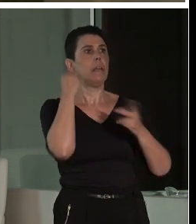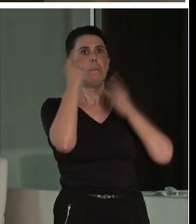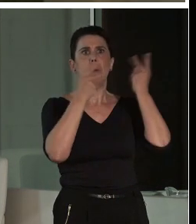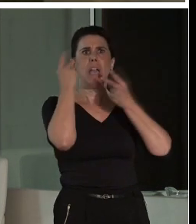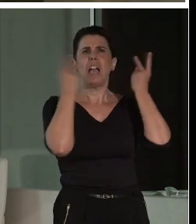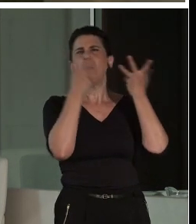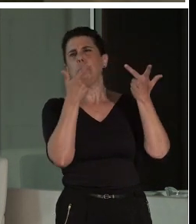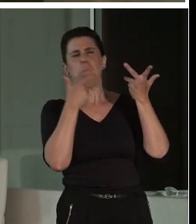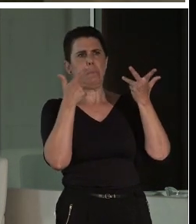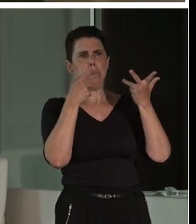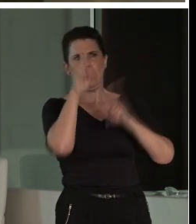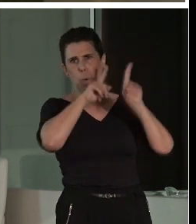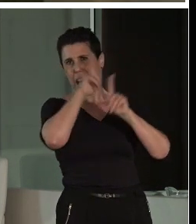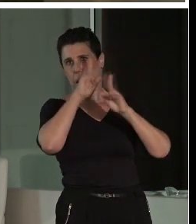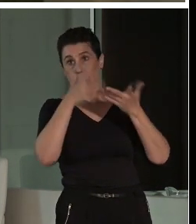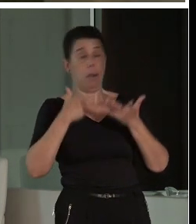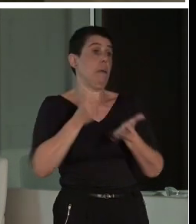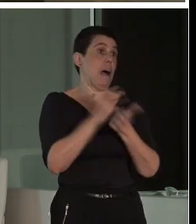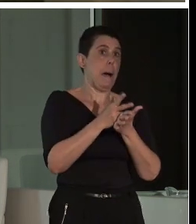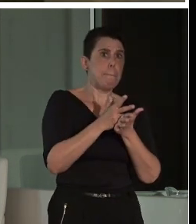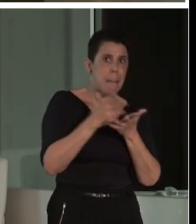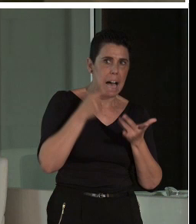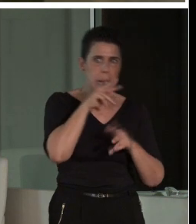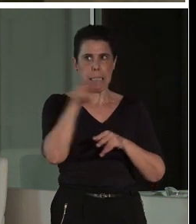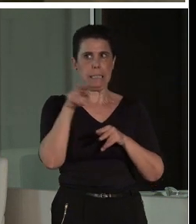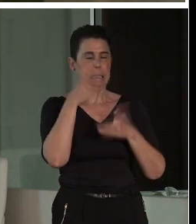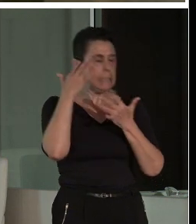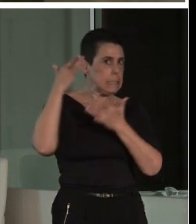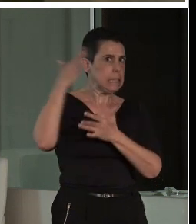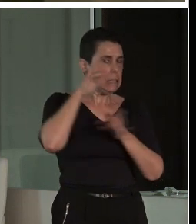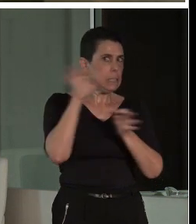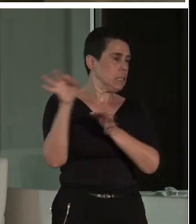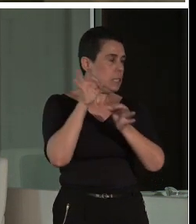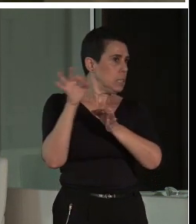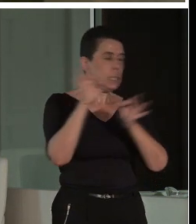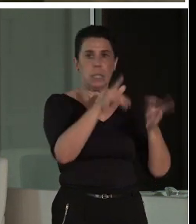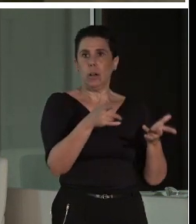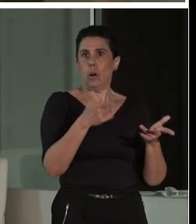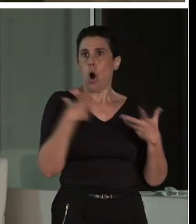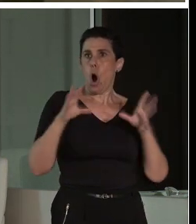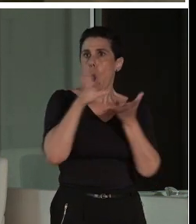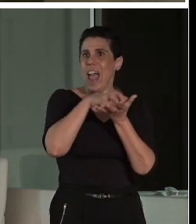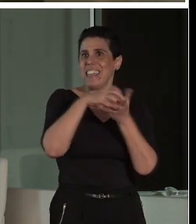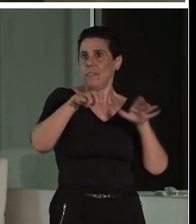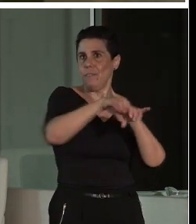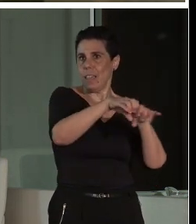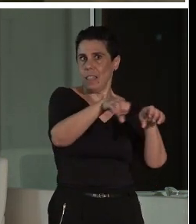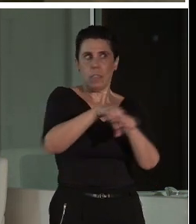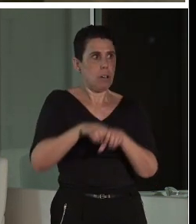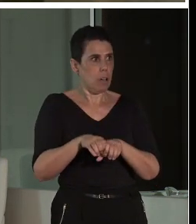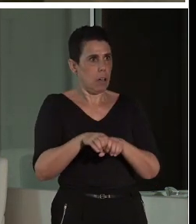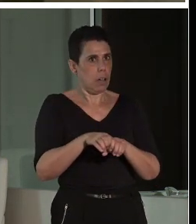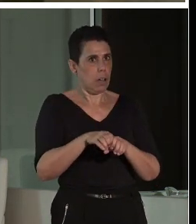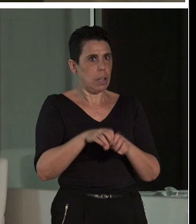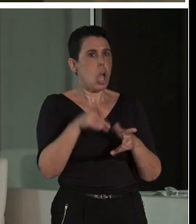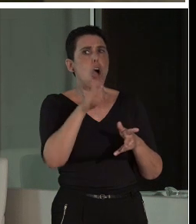la zona como es normal, con bares, con edificios contemporáneos que se han ido adosando a la estructura. Mantén mi